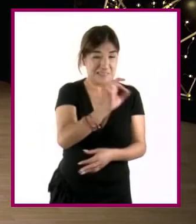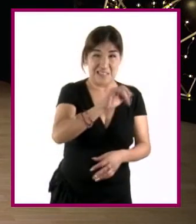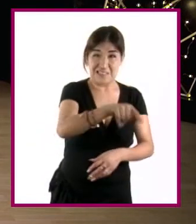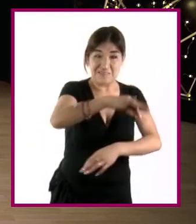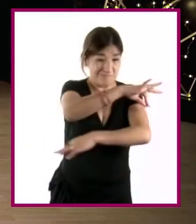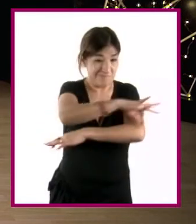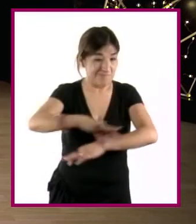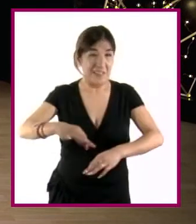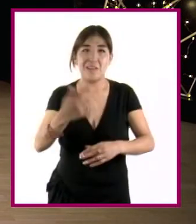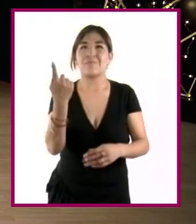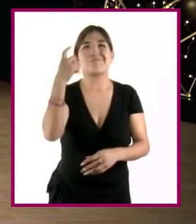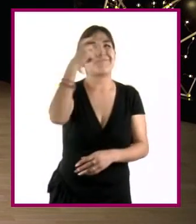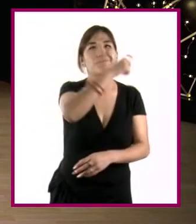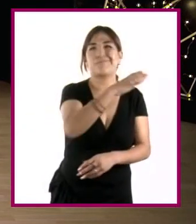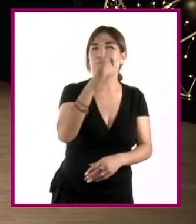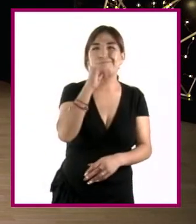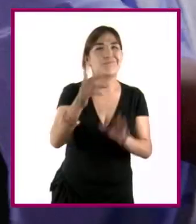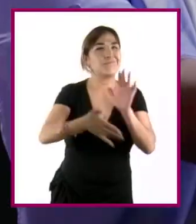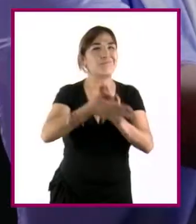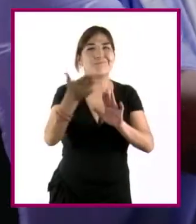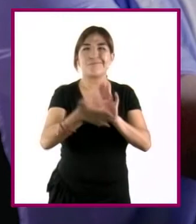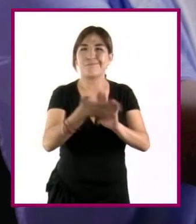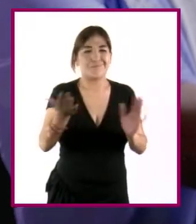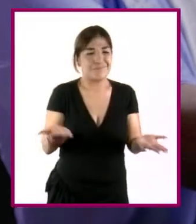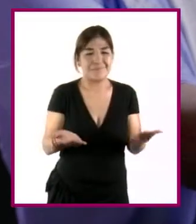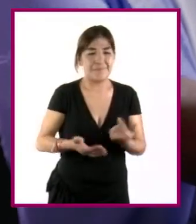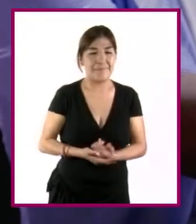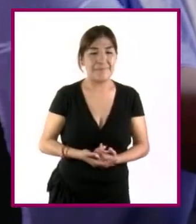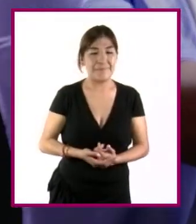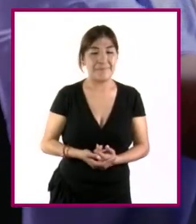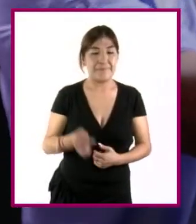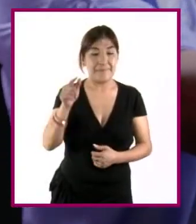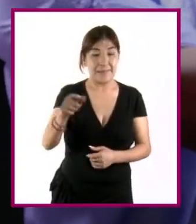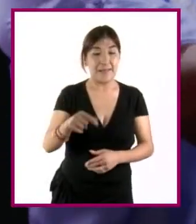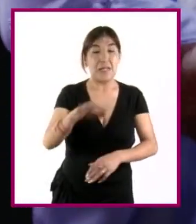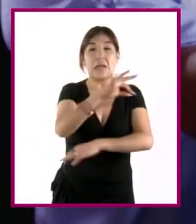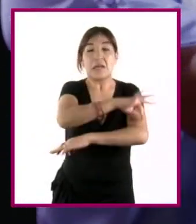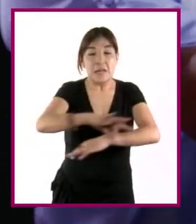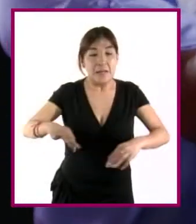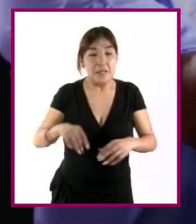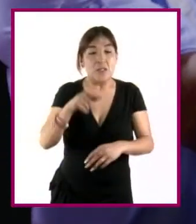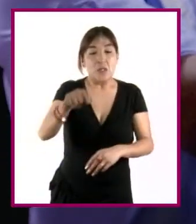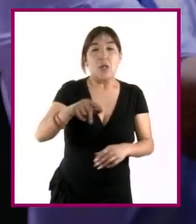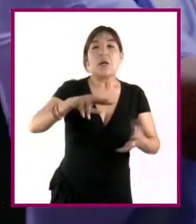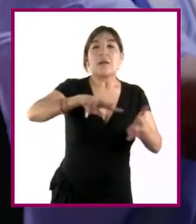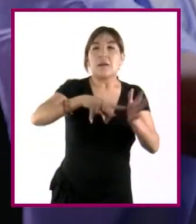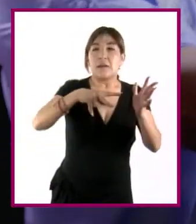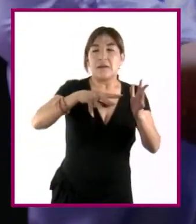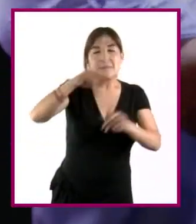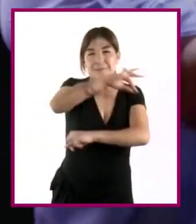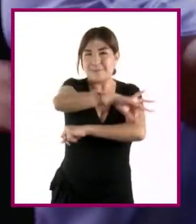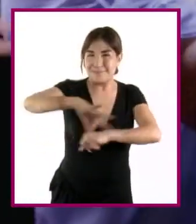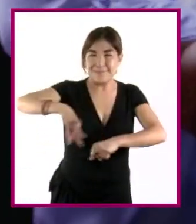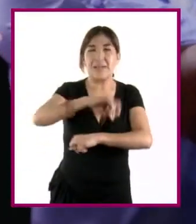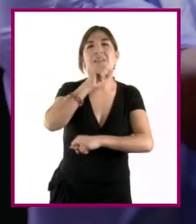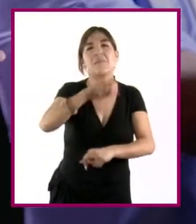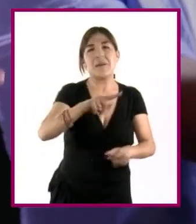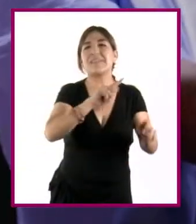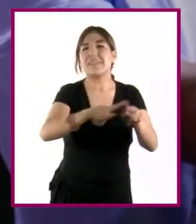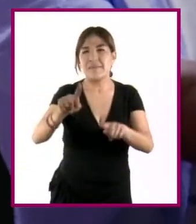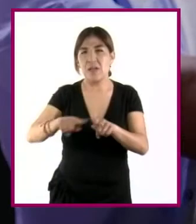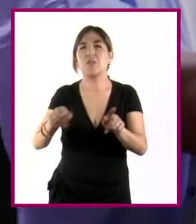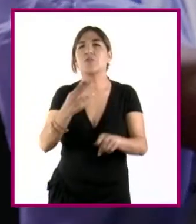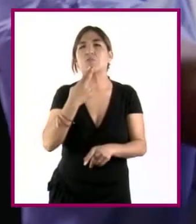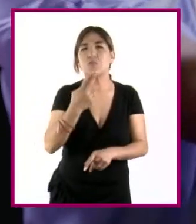las construcciones de hoy. A pesar de que la escala es el principal instrumento de la arquitectura, también se utilizan en muchos otros